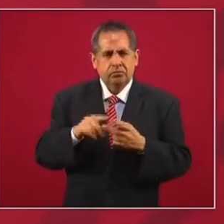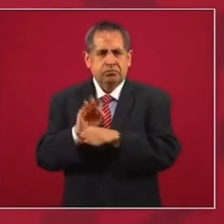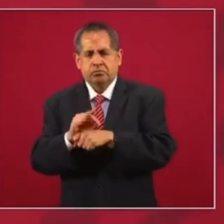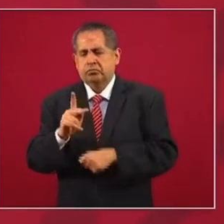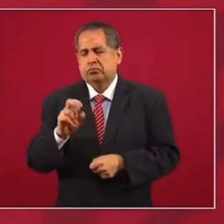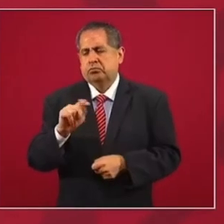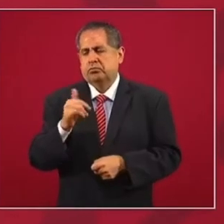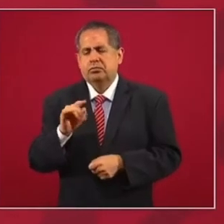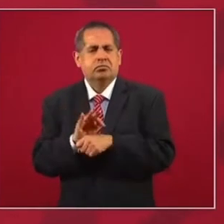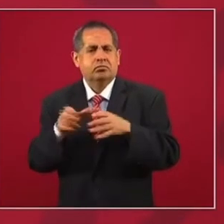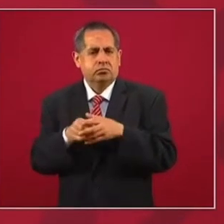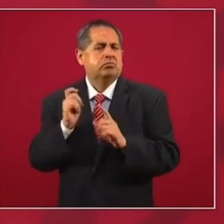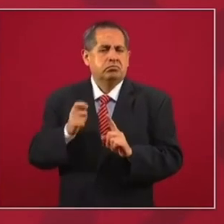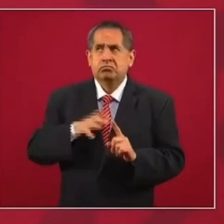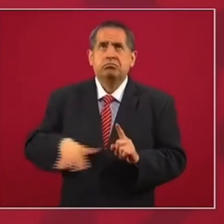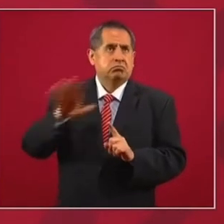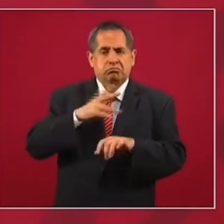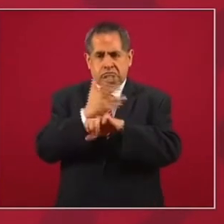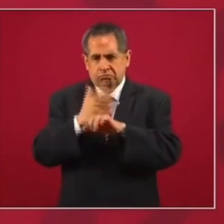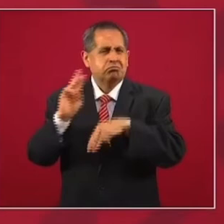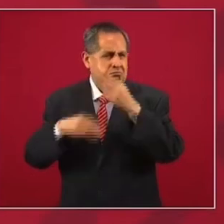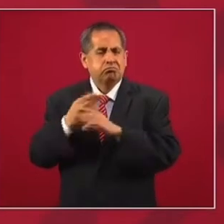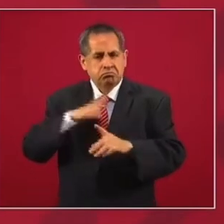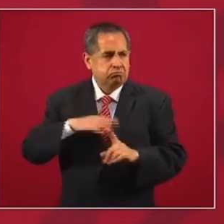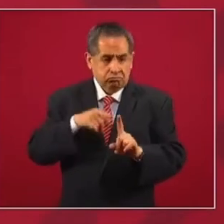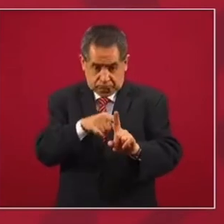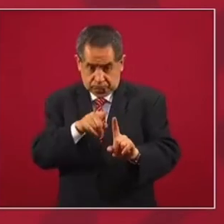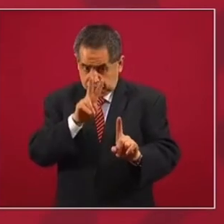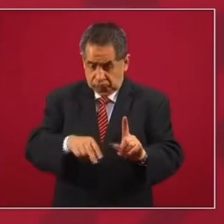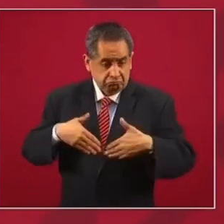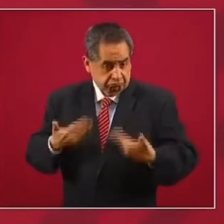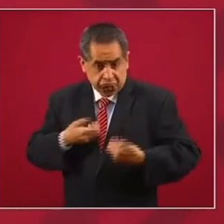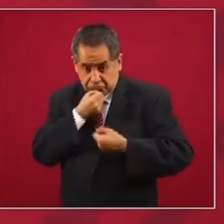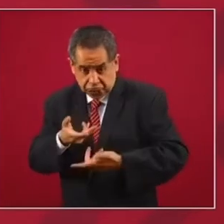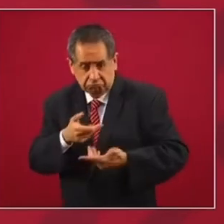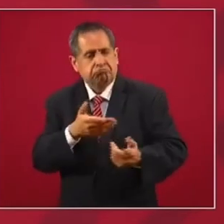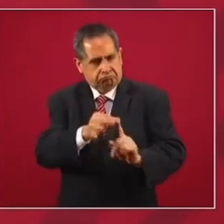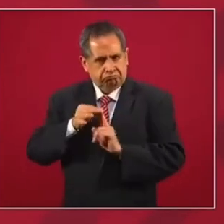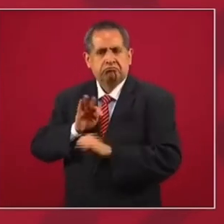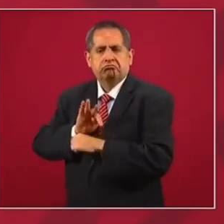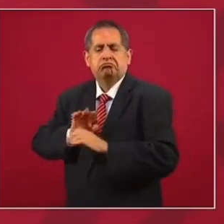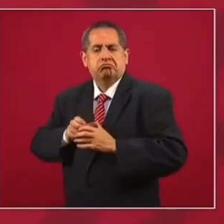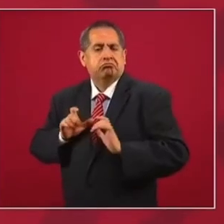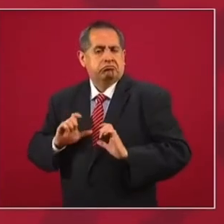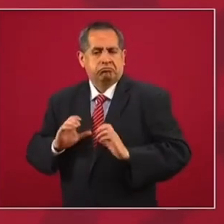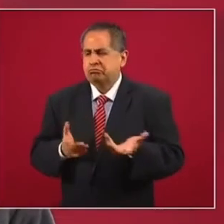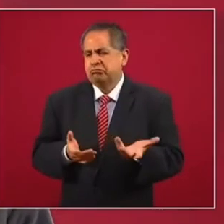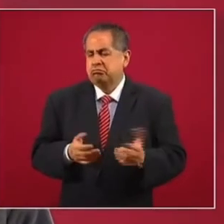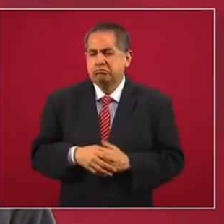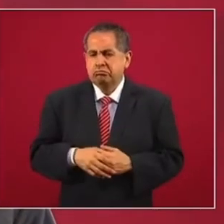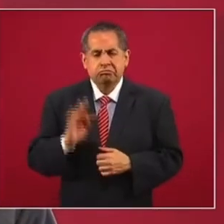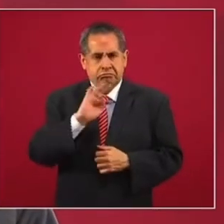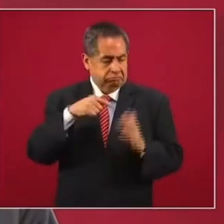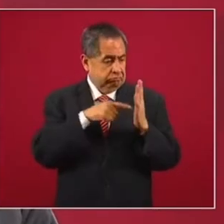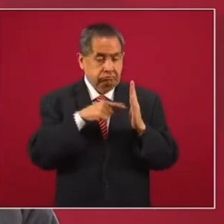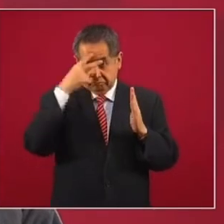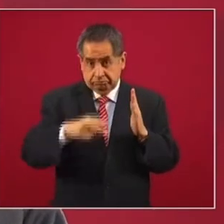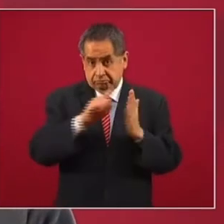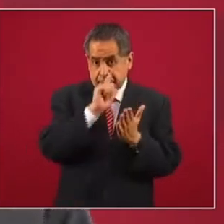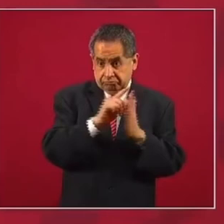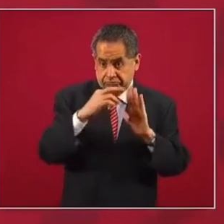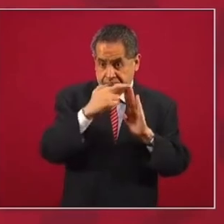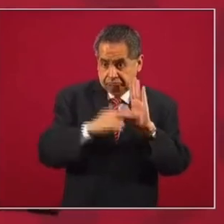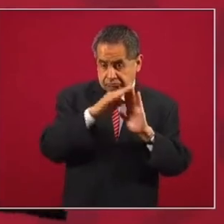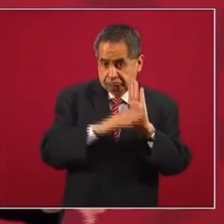se practica en Estados Unidos y en otros países y considero que si existe el marco legal en el país